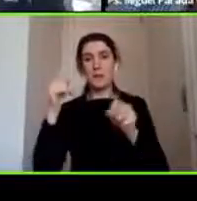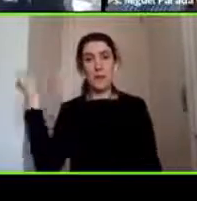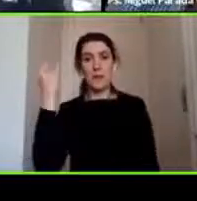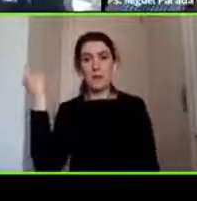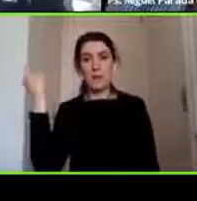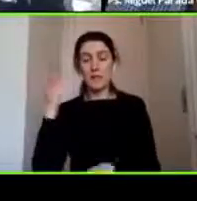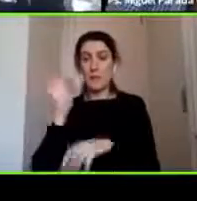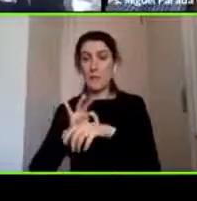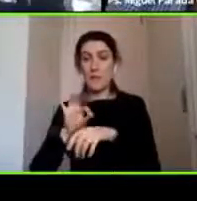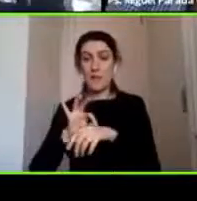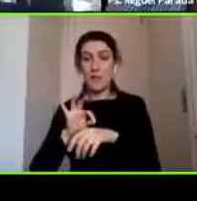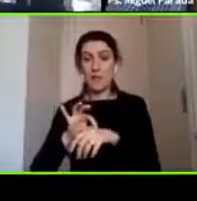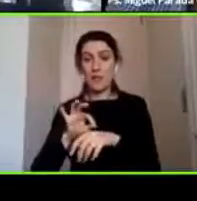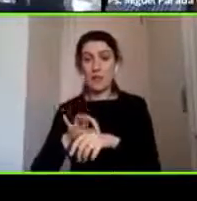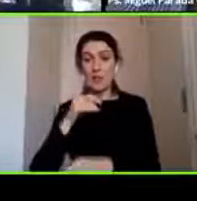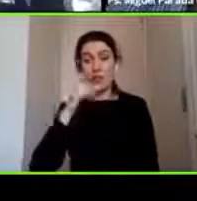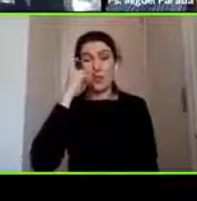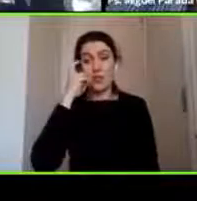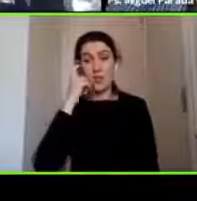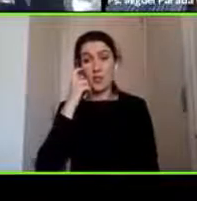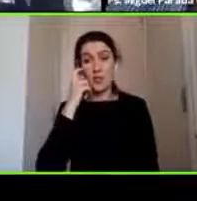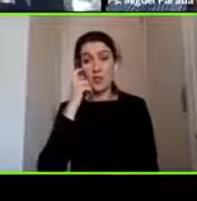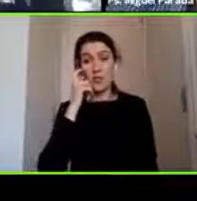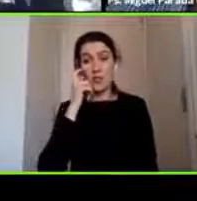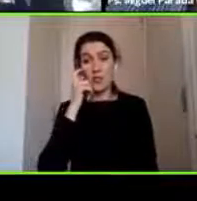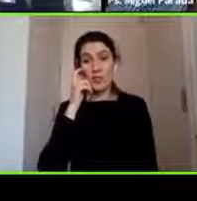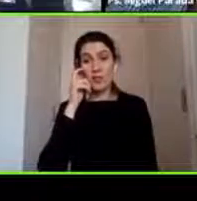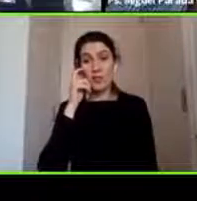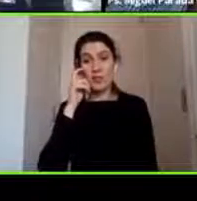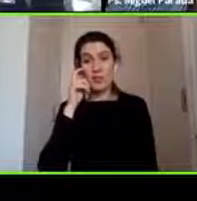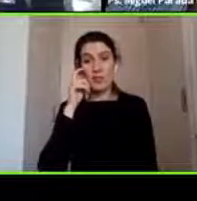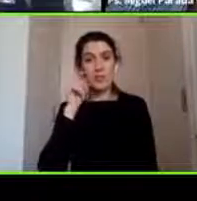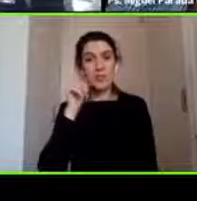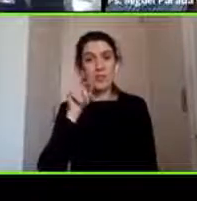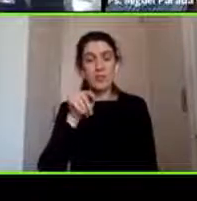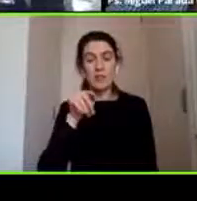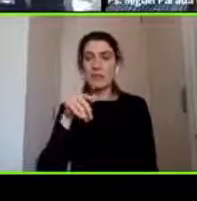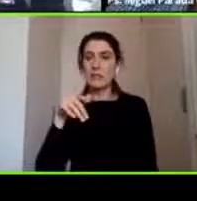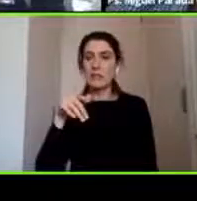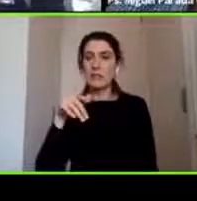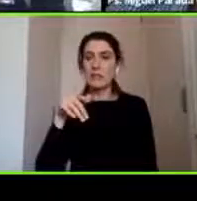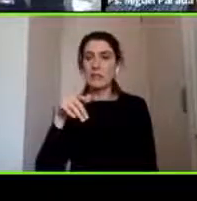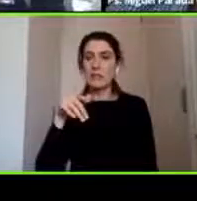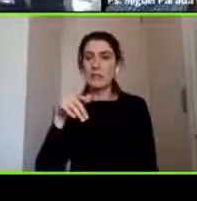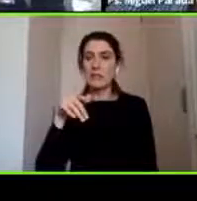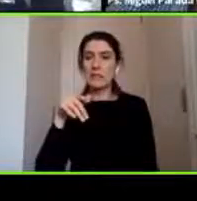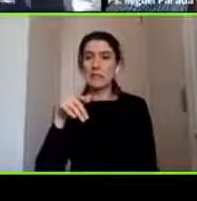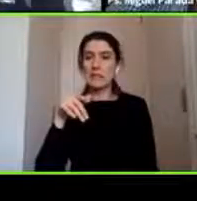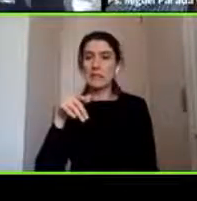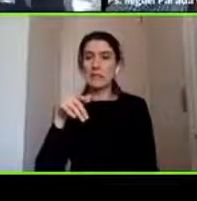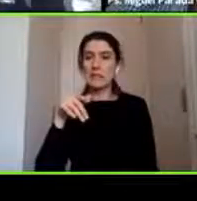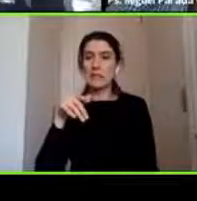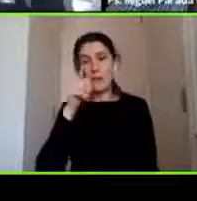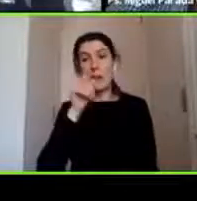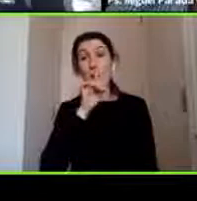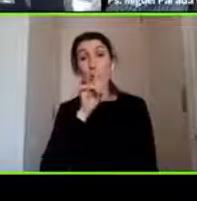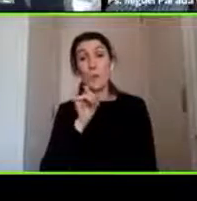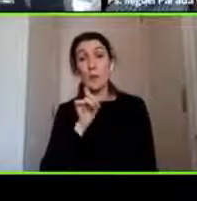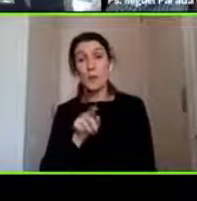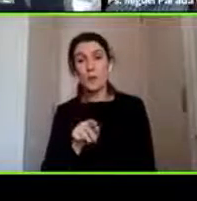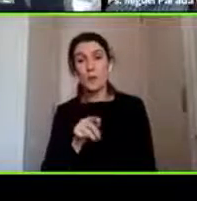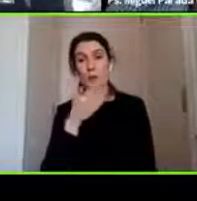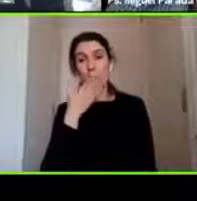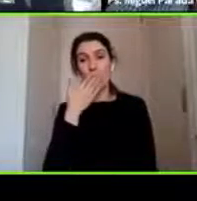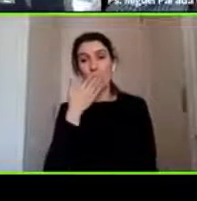que nunca eso está de más pero sin embargo creo que esa pregunta mejor la podría